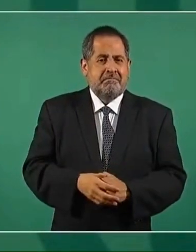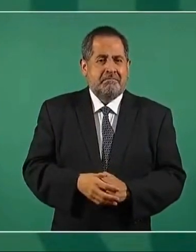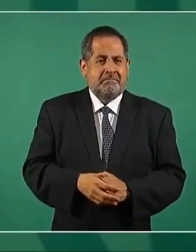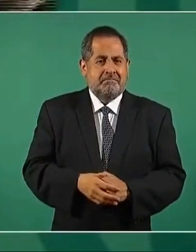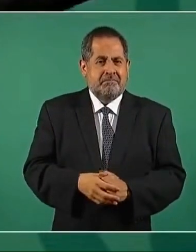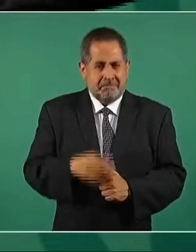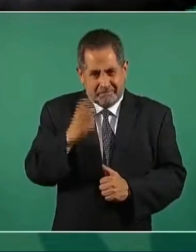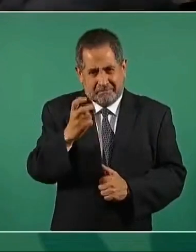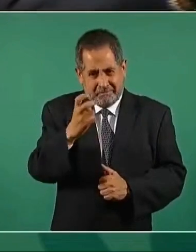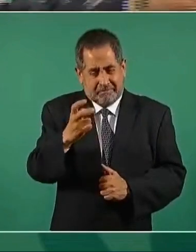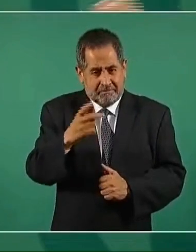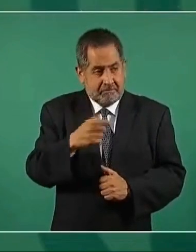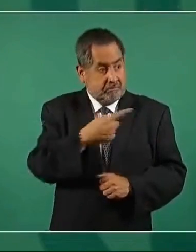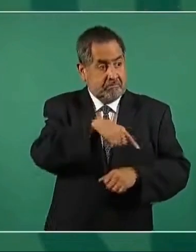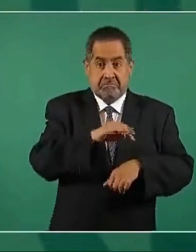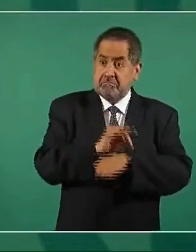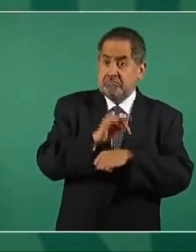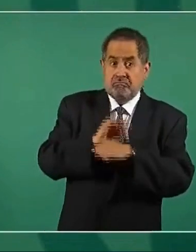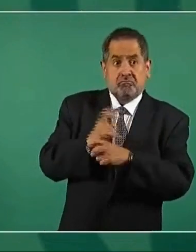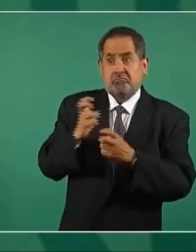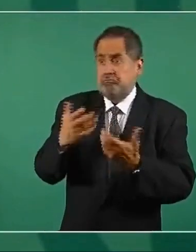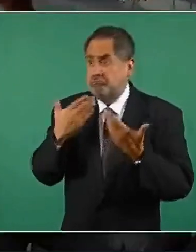¿Eso es lo que defienden?